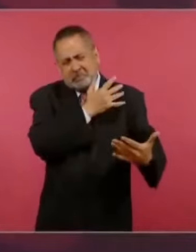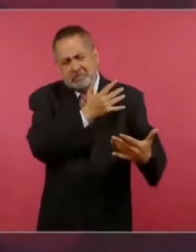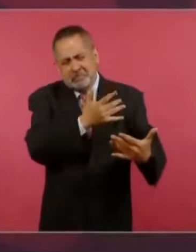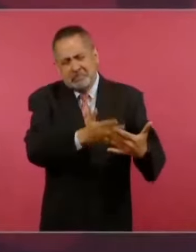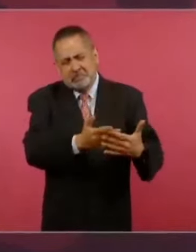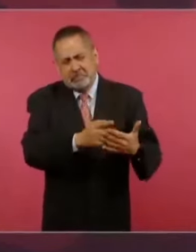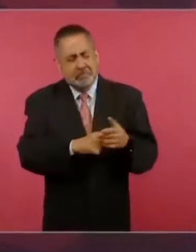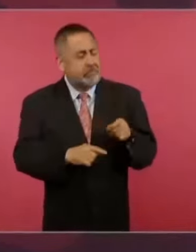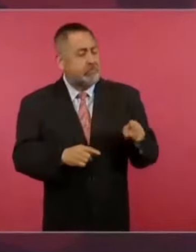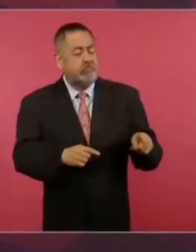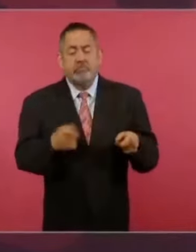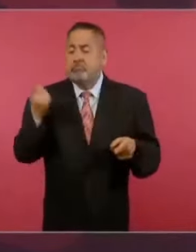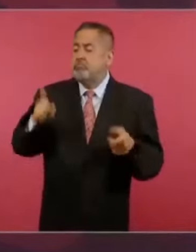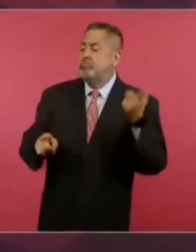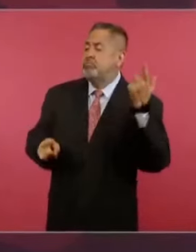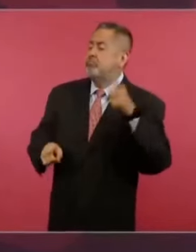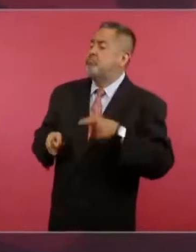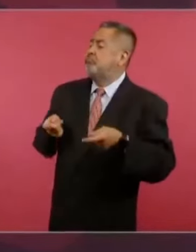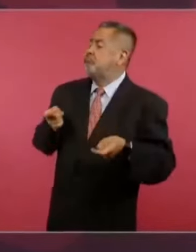privilegio de mandar,